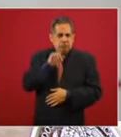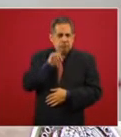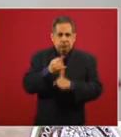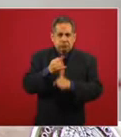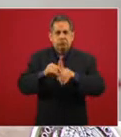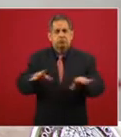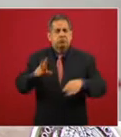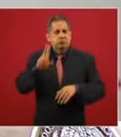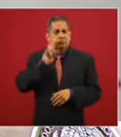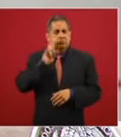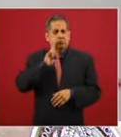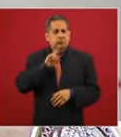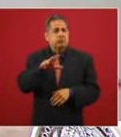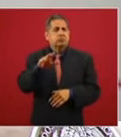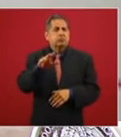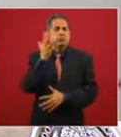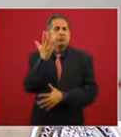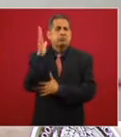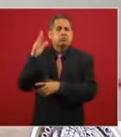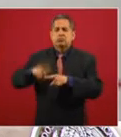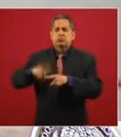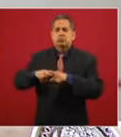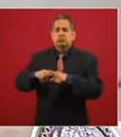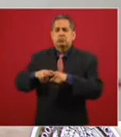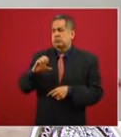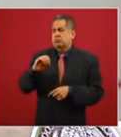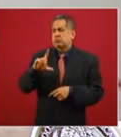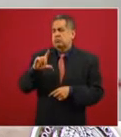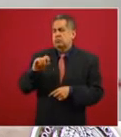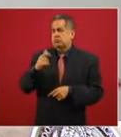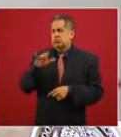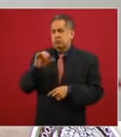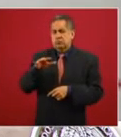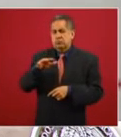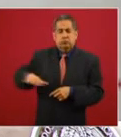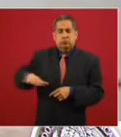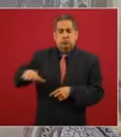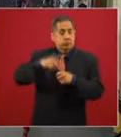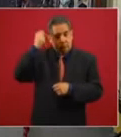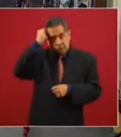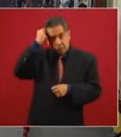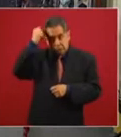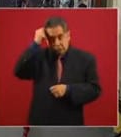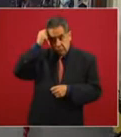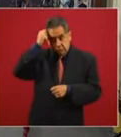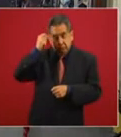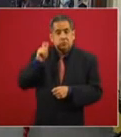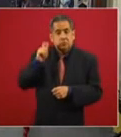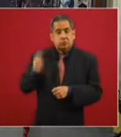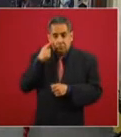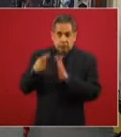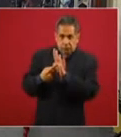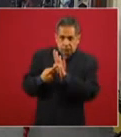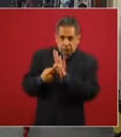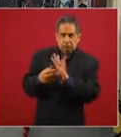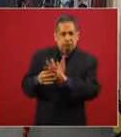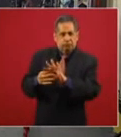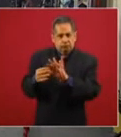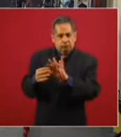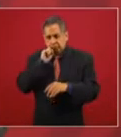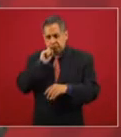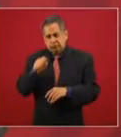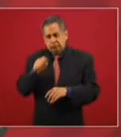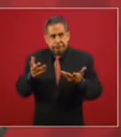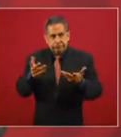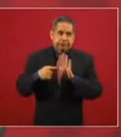sobre el parque ecológico de Texcoco que también quedamos